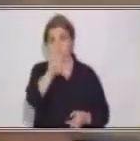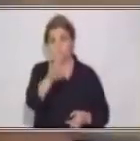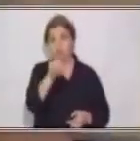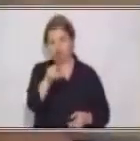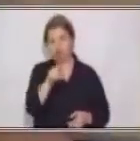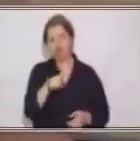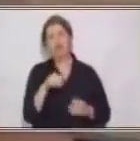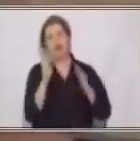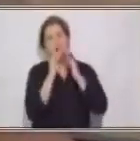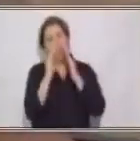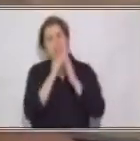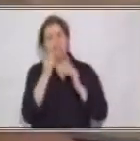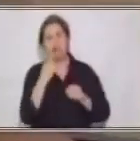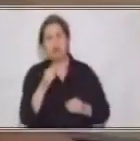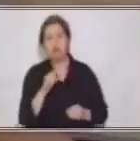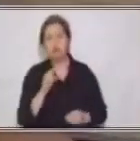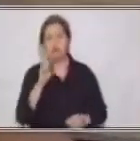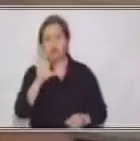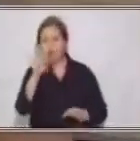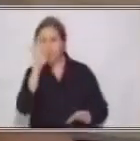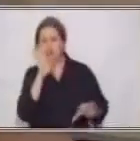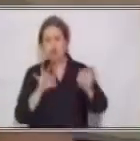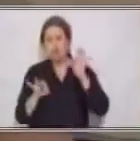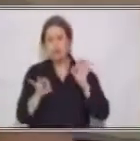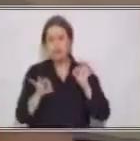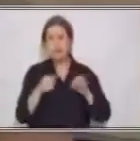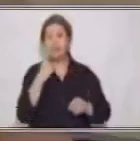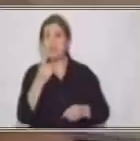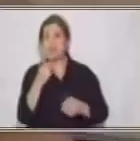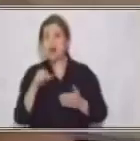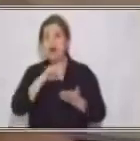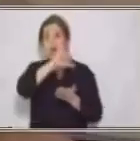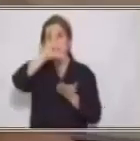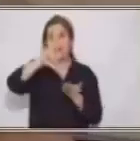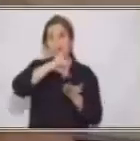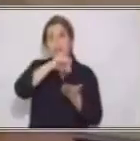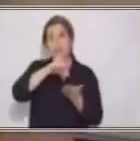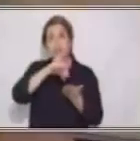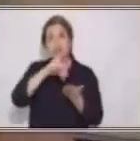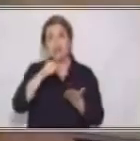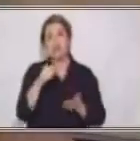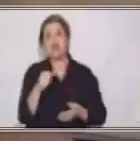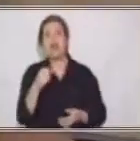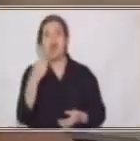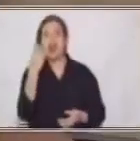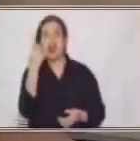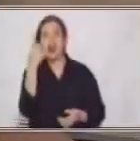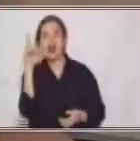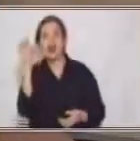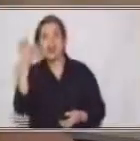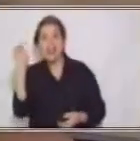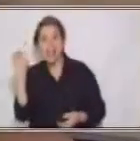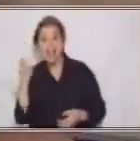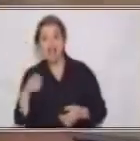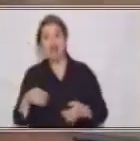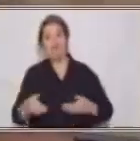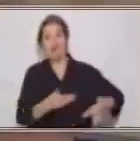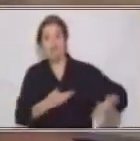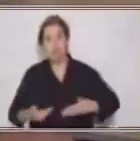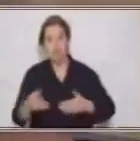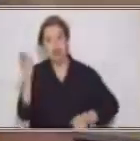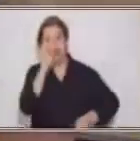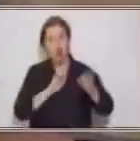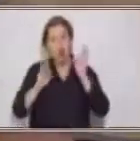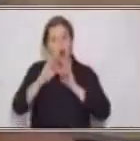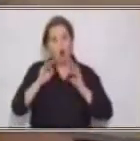aceite de bebé o aceite para bebé? ¿Cómo será la mejor idea, verdad?